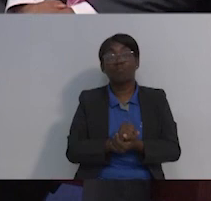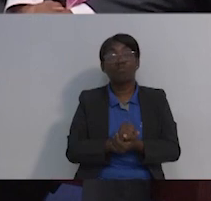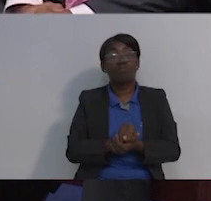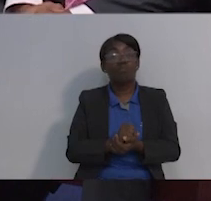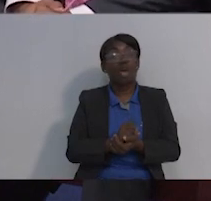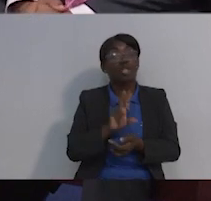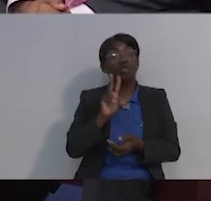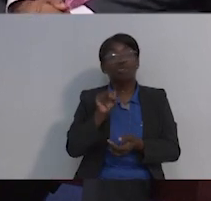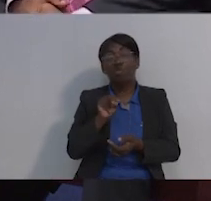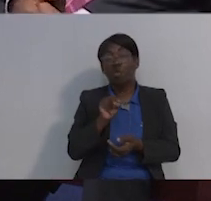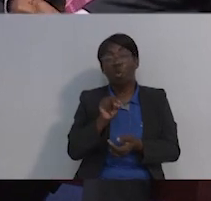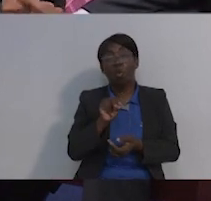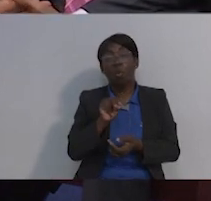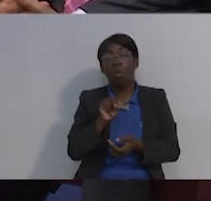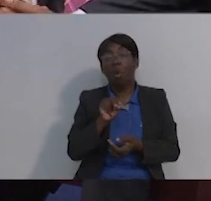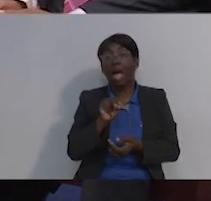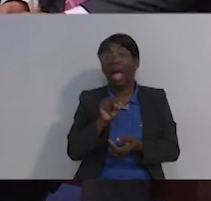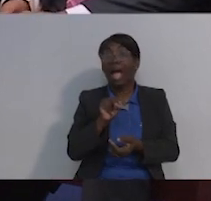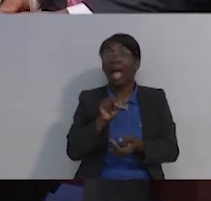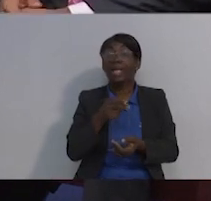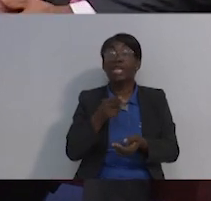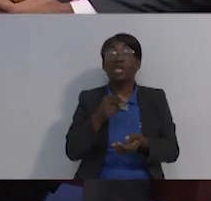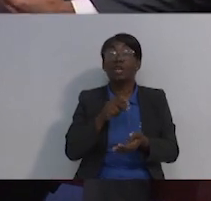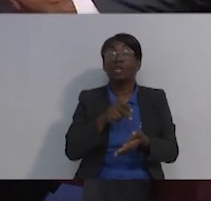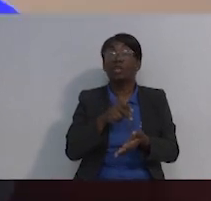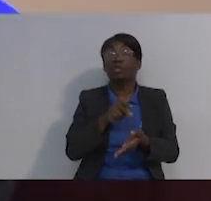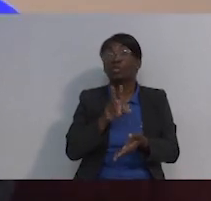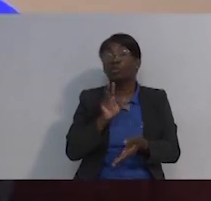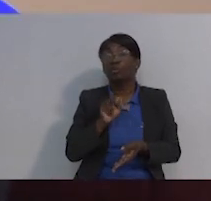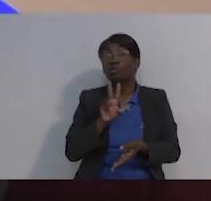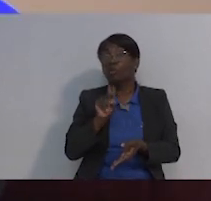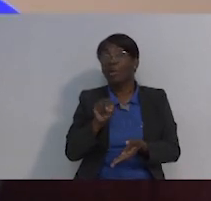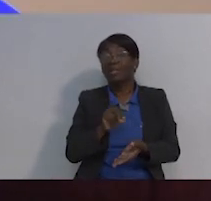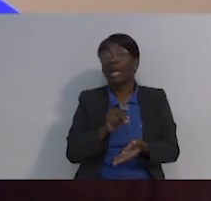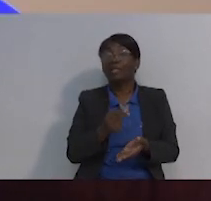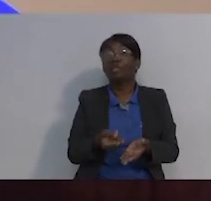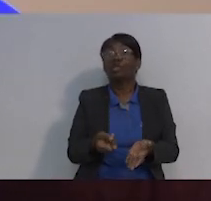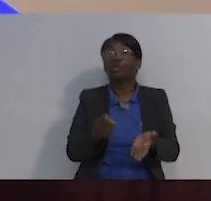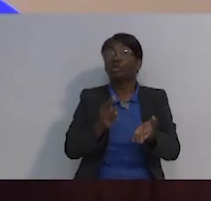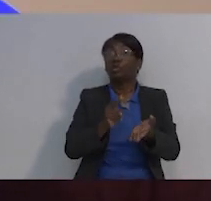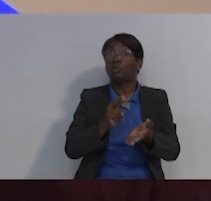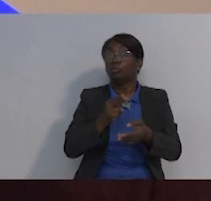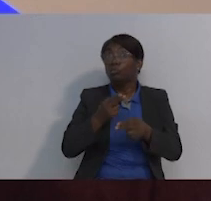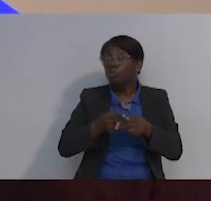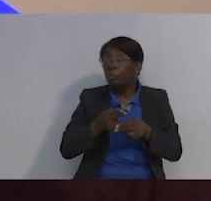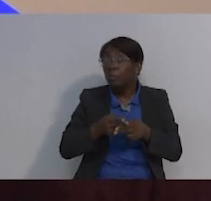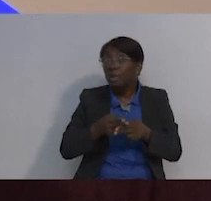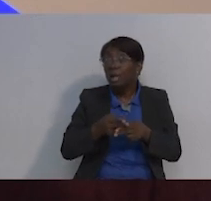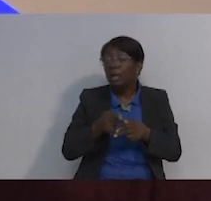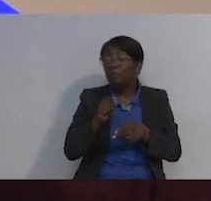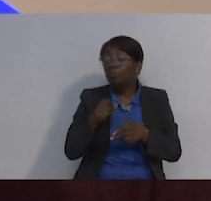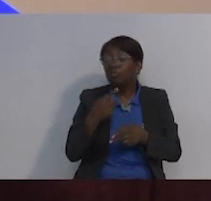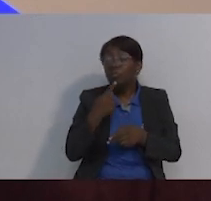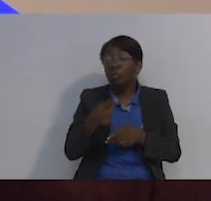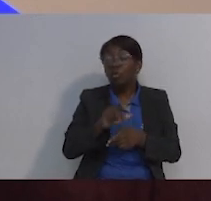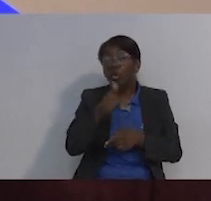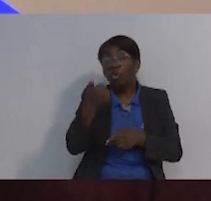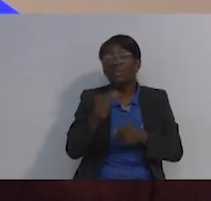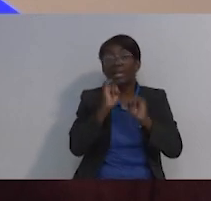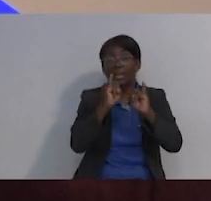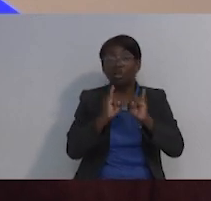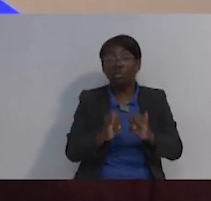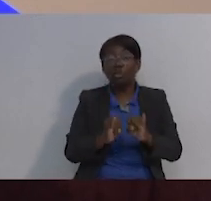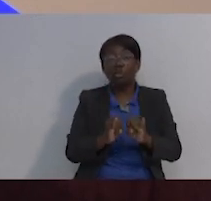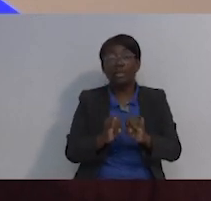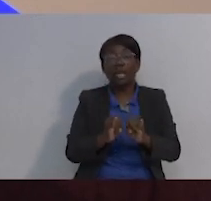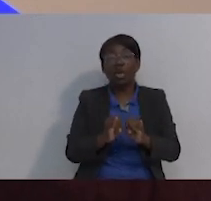muy bueno. No están nombrados. Tienen que venir desde afuera. Por supuesto, no están nombrados por otras instituciones, sino que